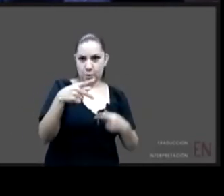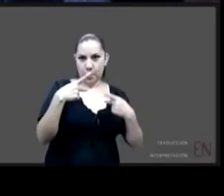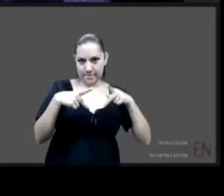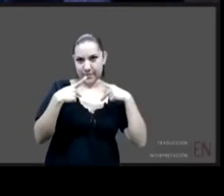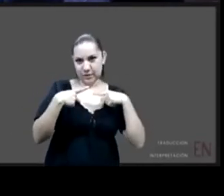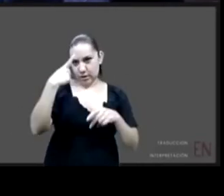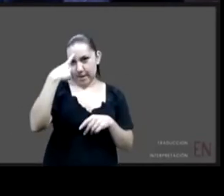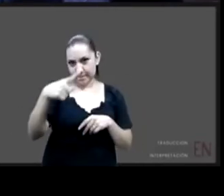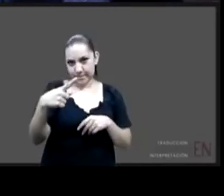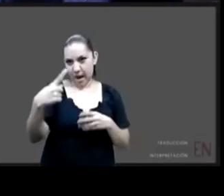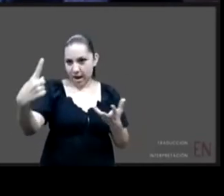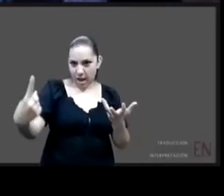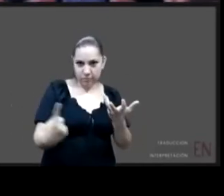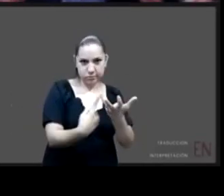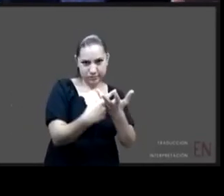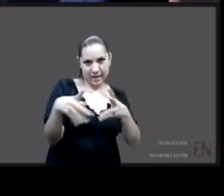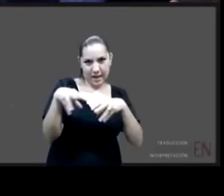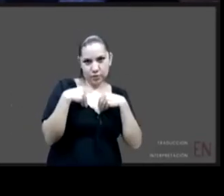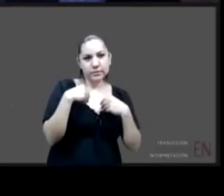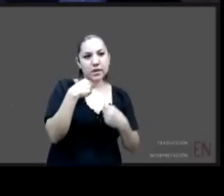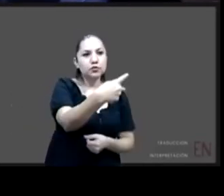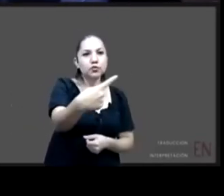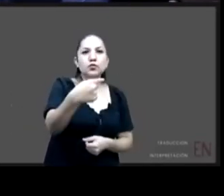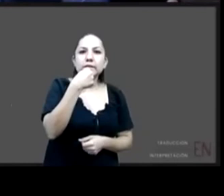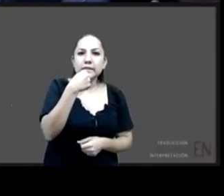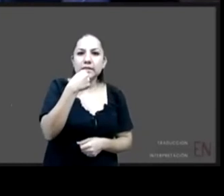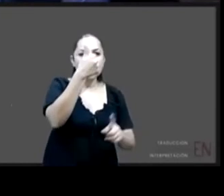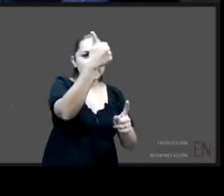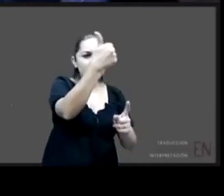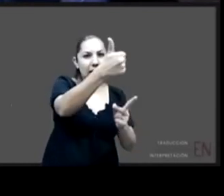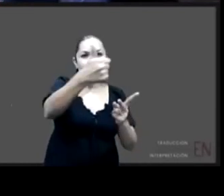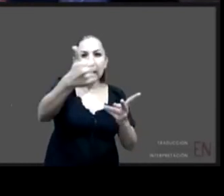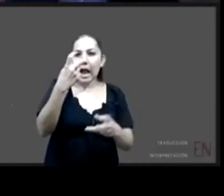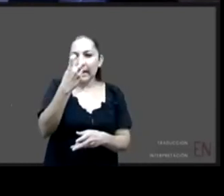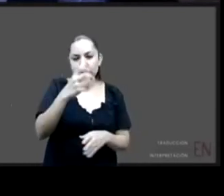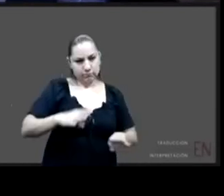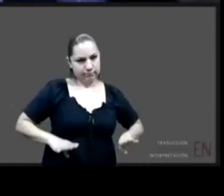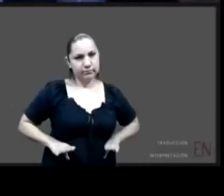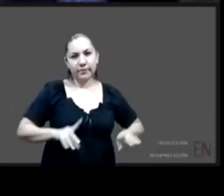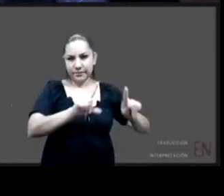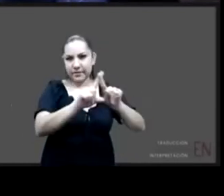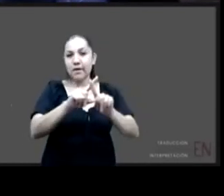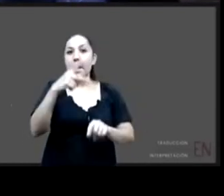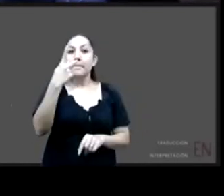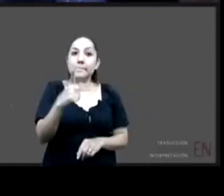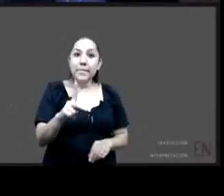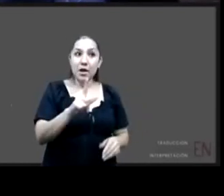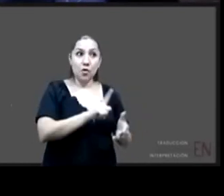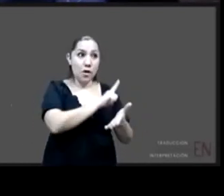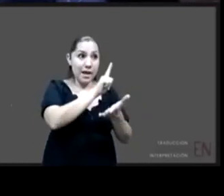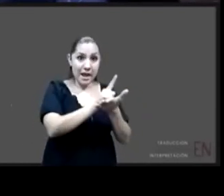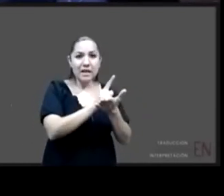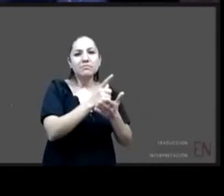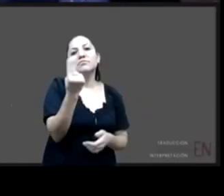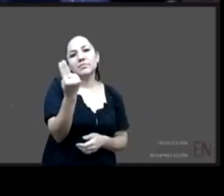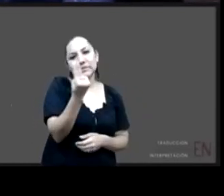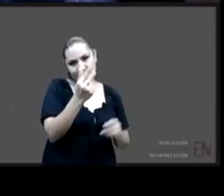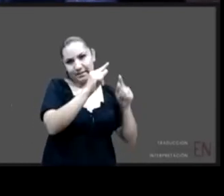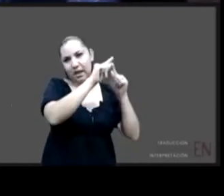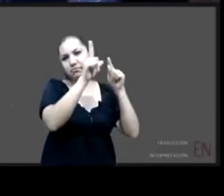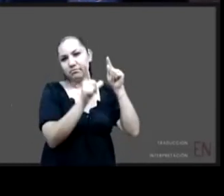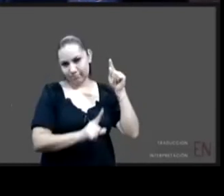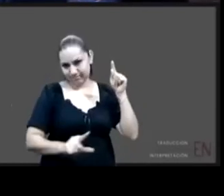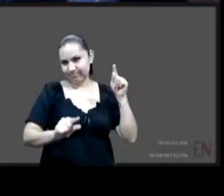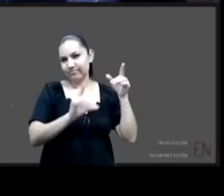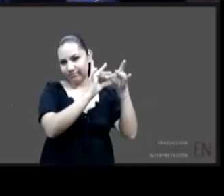la realidad de cada niño y cada niña pero necesitamos un marco general Paula justo desde esta perspectiva hay